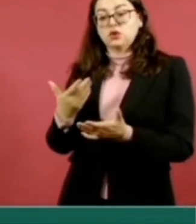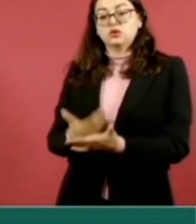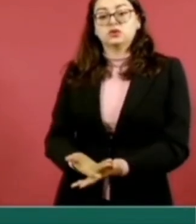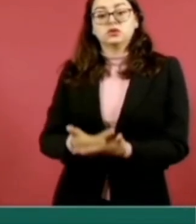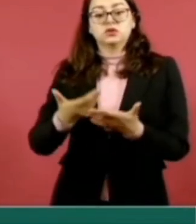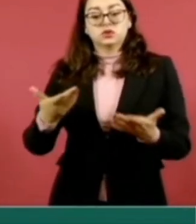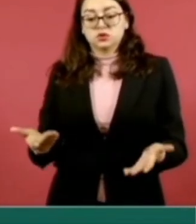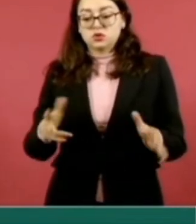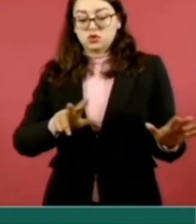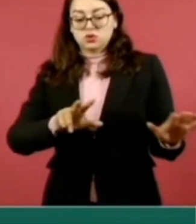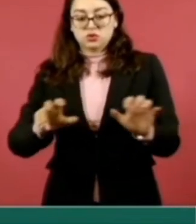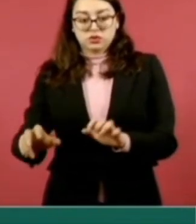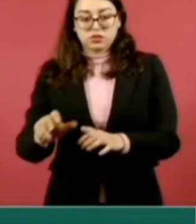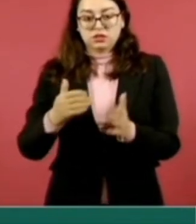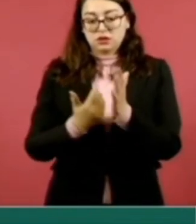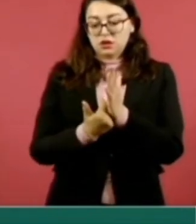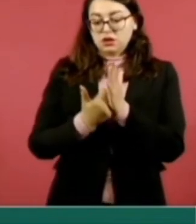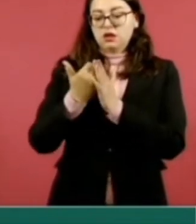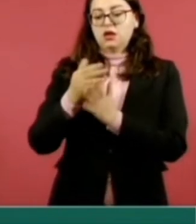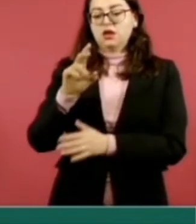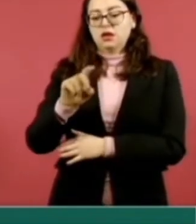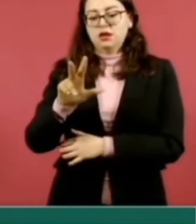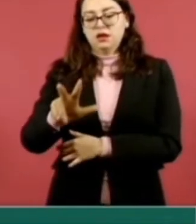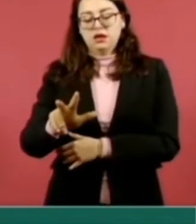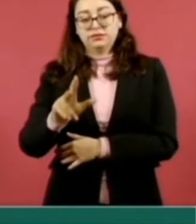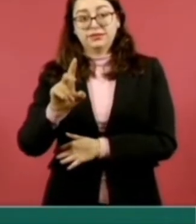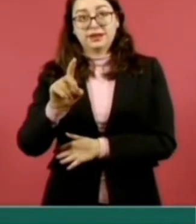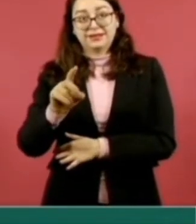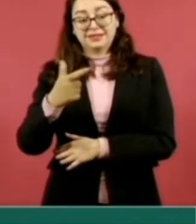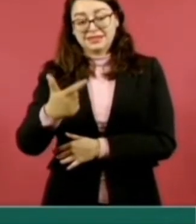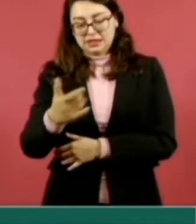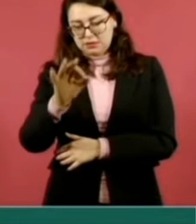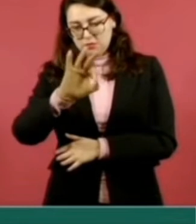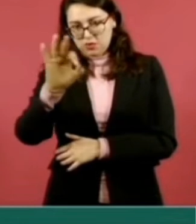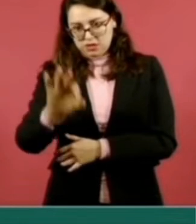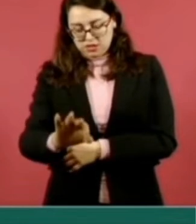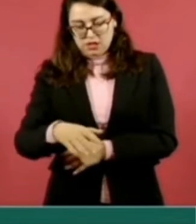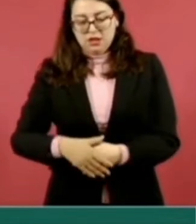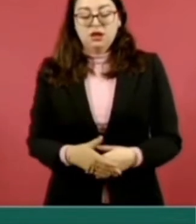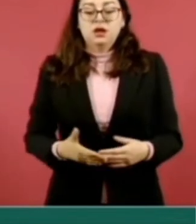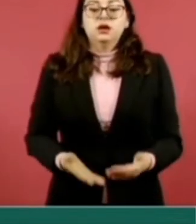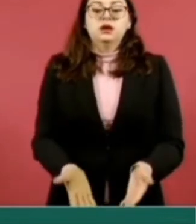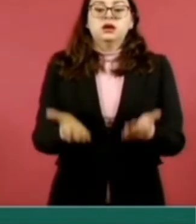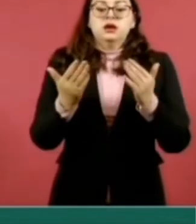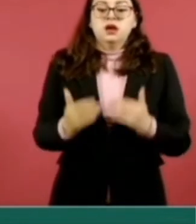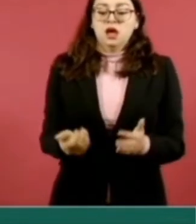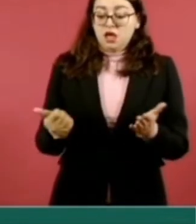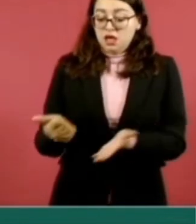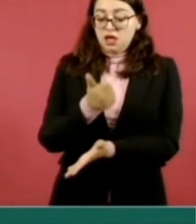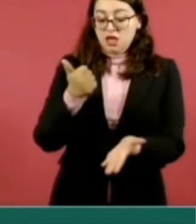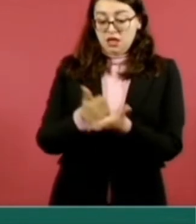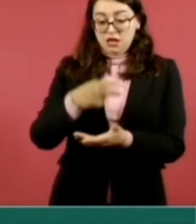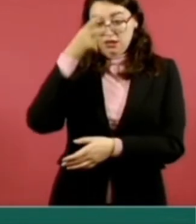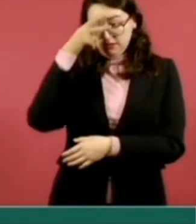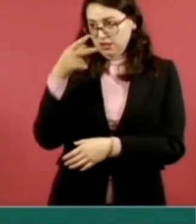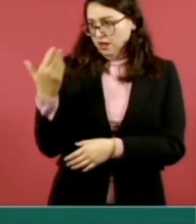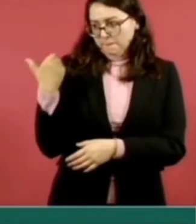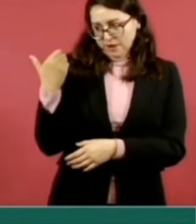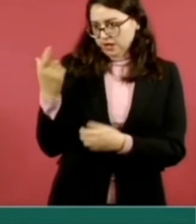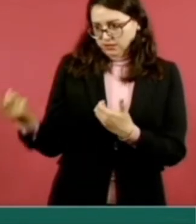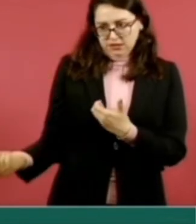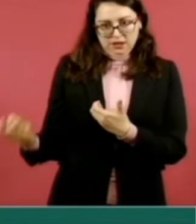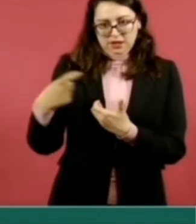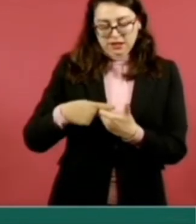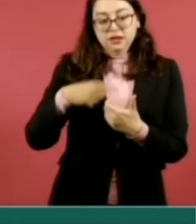a 830, un incremento del 37 por ciento. En la Ciudad de México, también la productividad mensual se ha